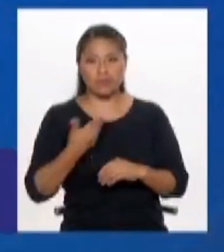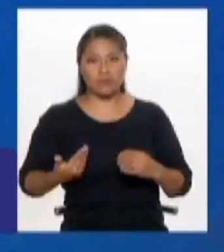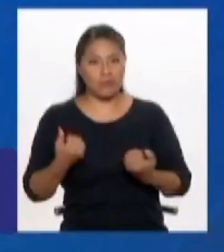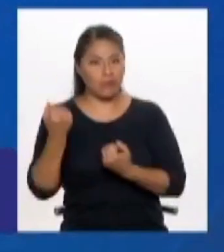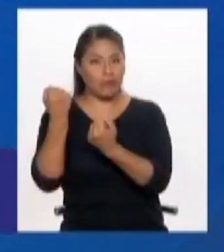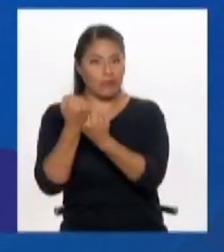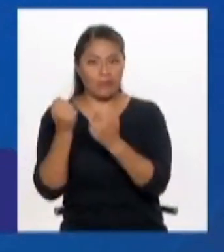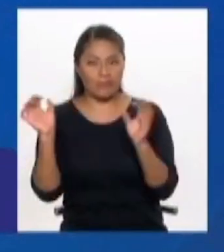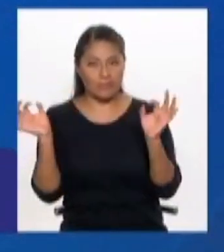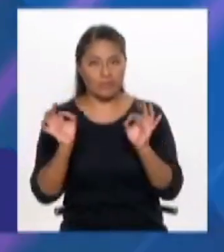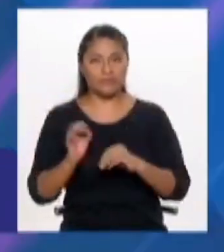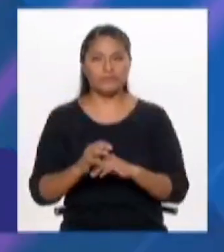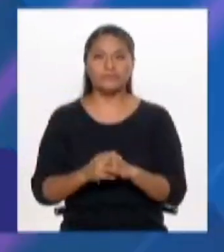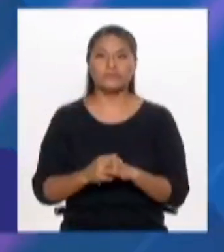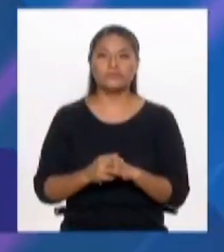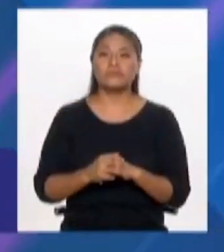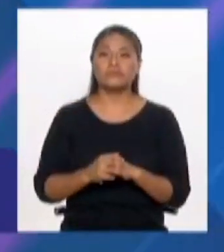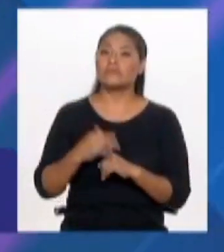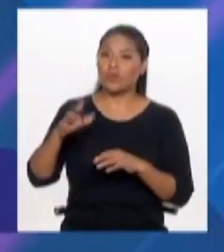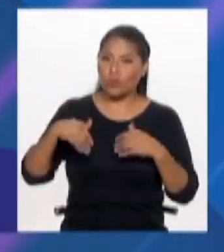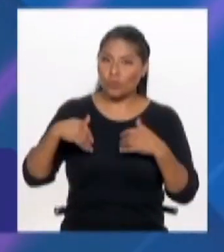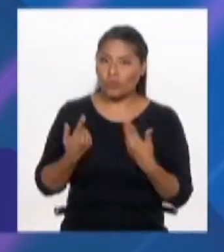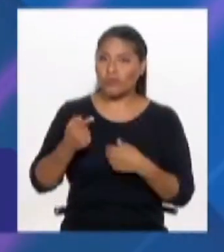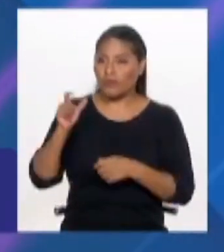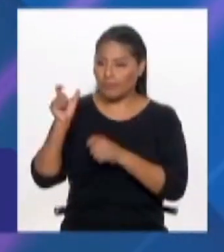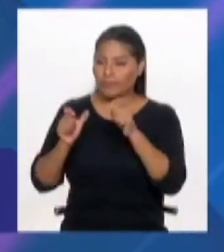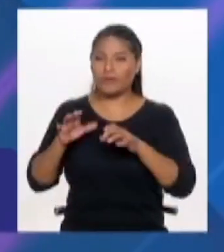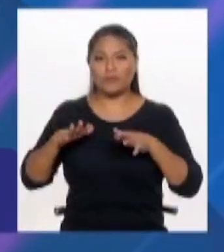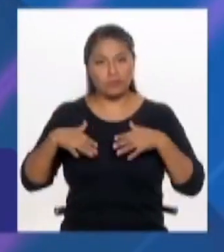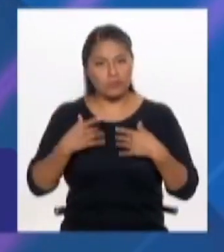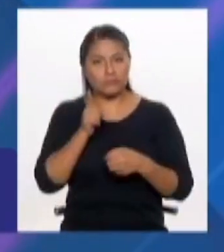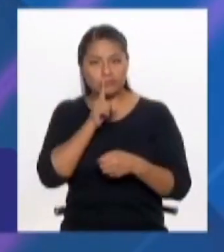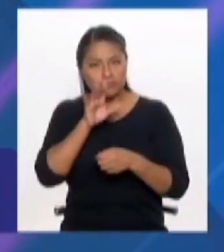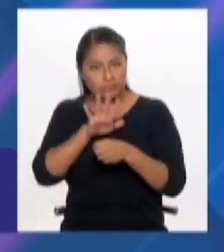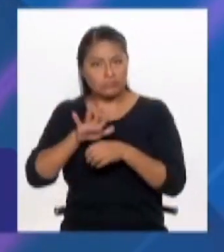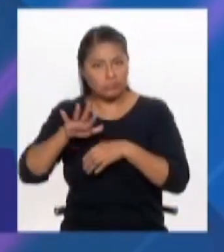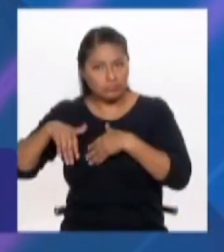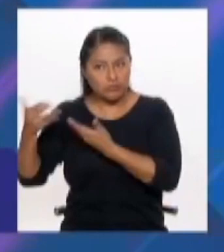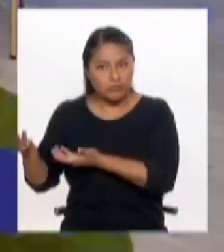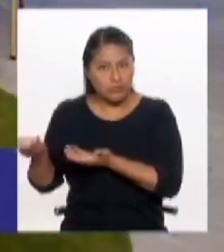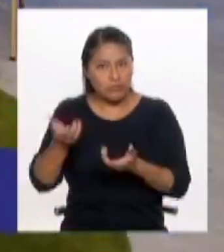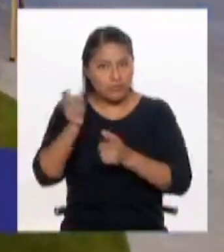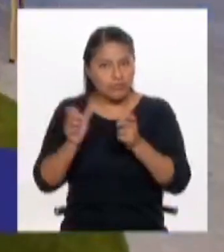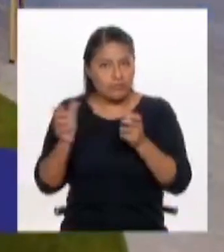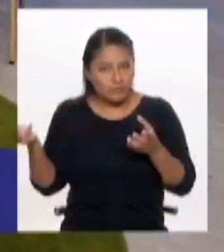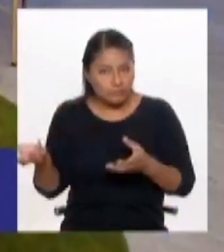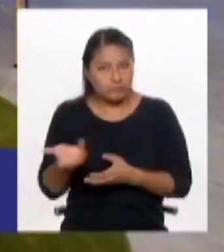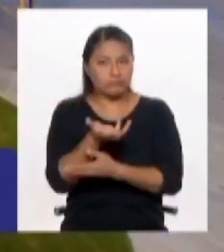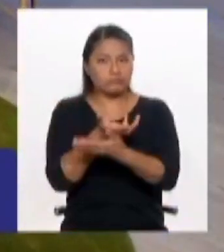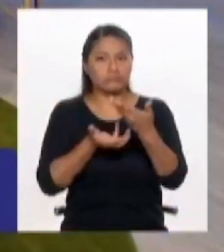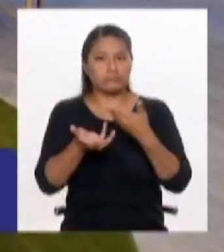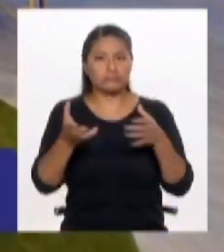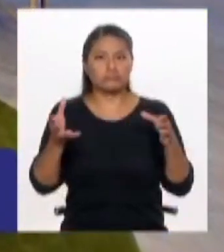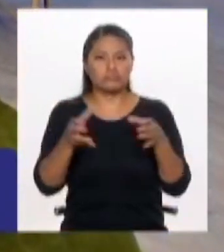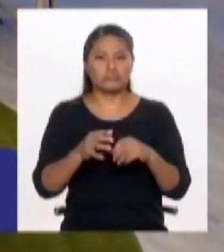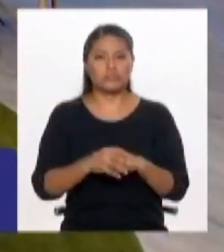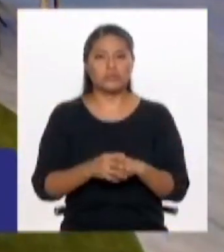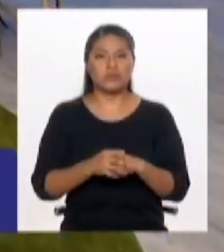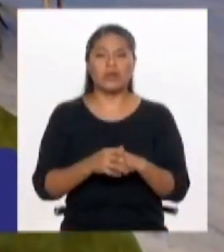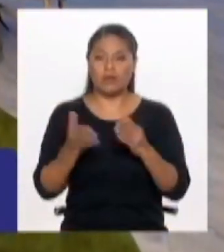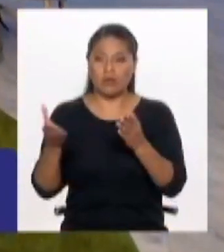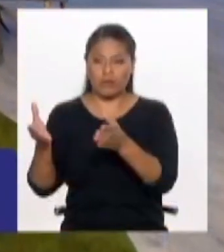invitar a la ciudadanía también a que se involucre? Porque pareciera que nos hemos acostumbrado a resolver estas cosas por nosotros y